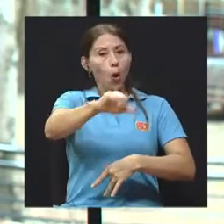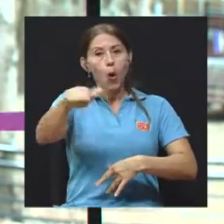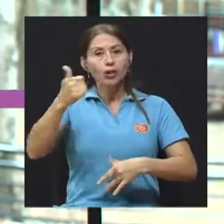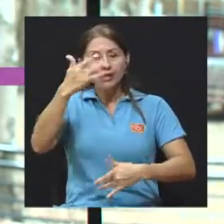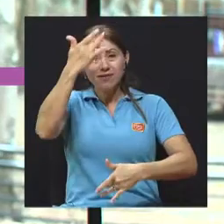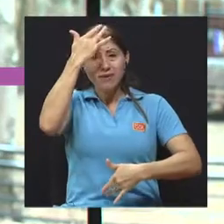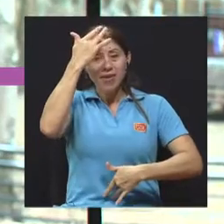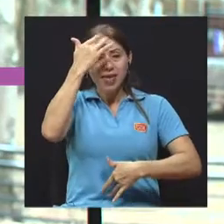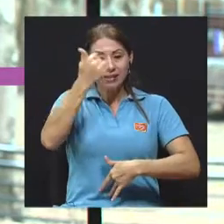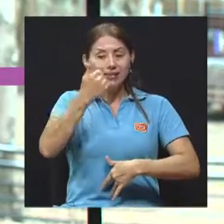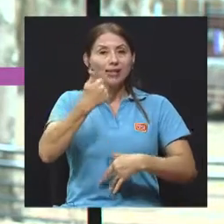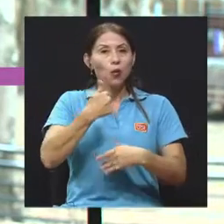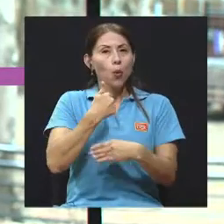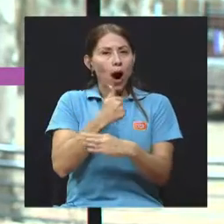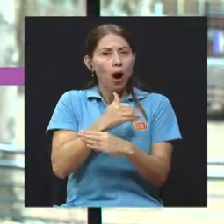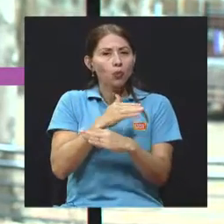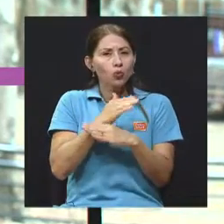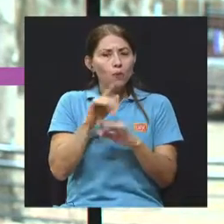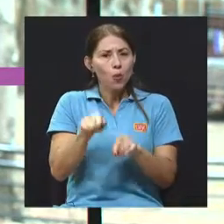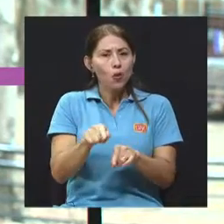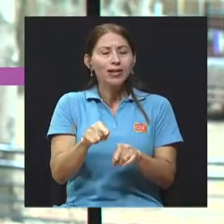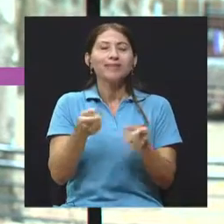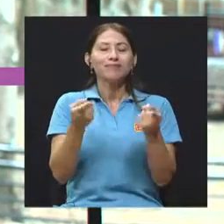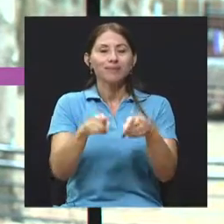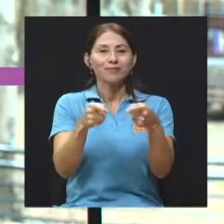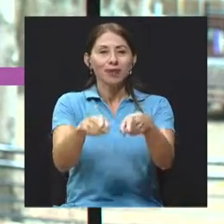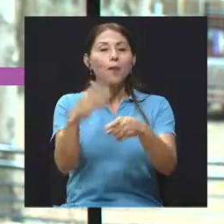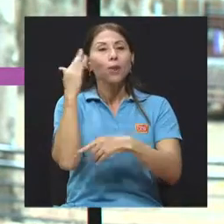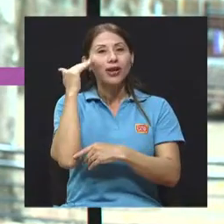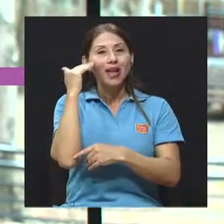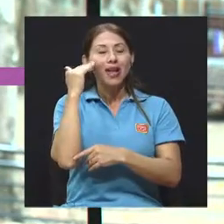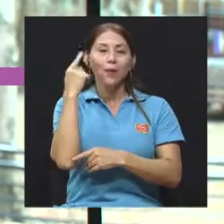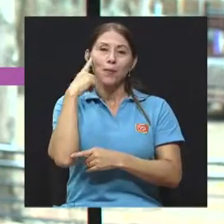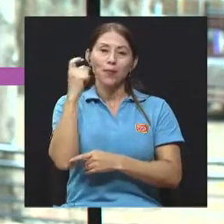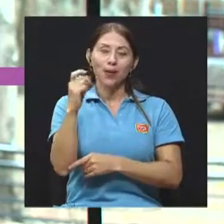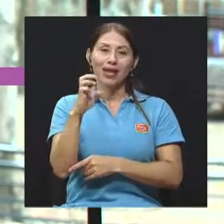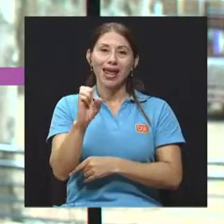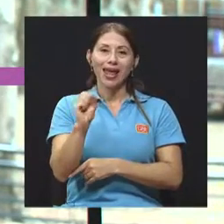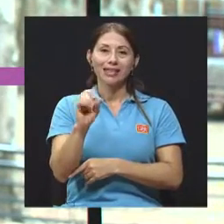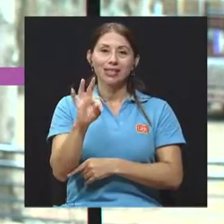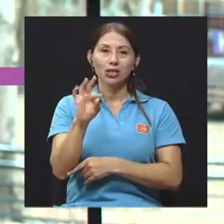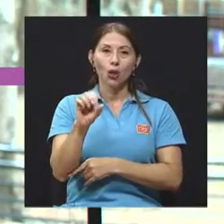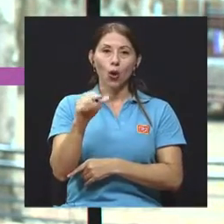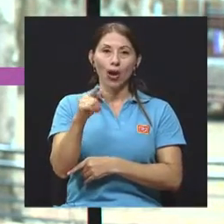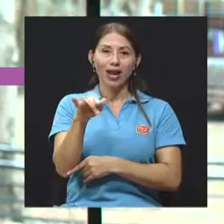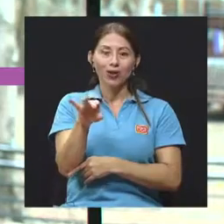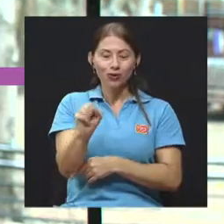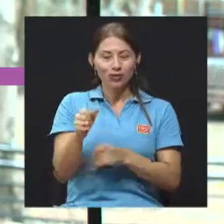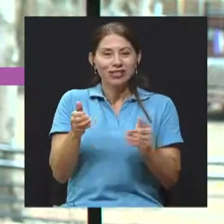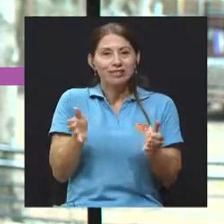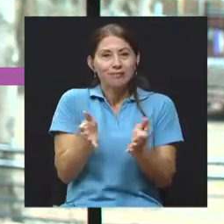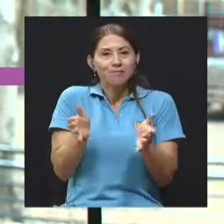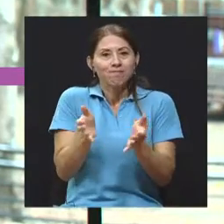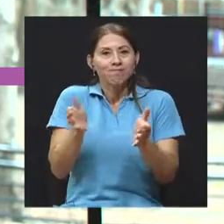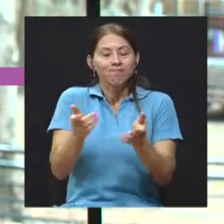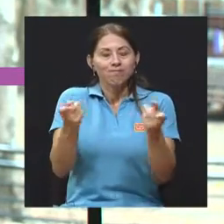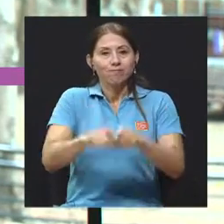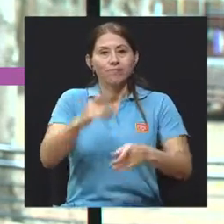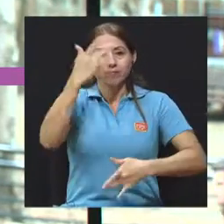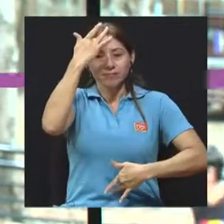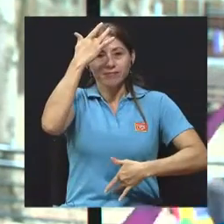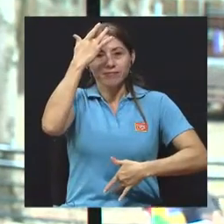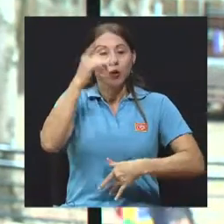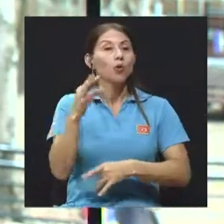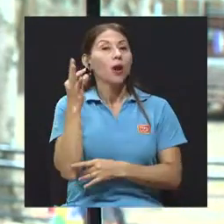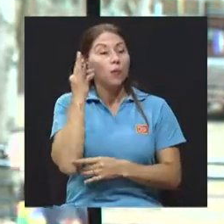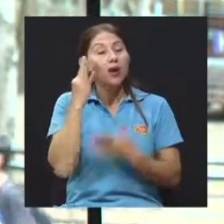porque los estrógenos estimulan a estas células, que llamamos células inmunes, para que actúen más. Entonces una mujer ya de base tiene una